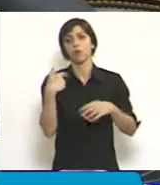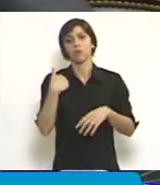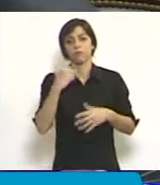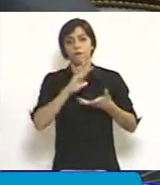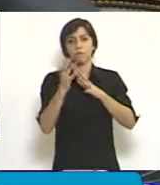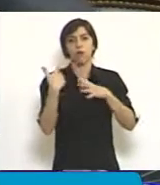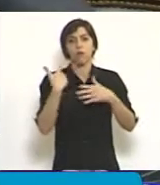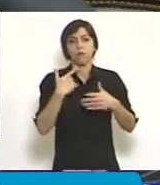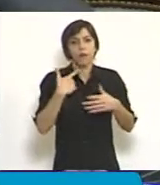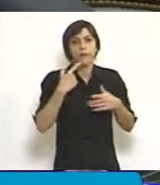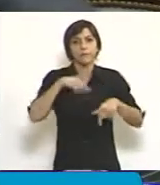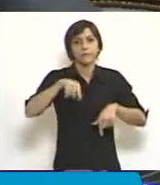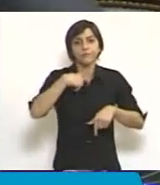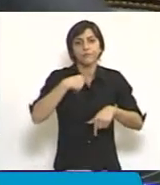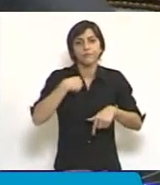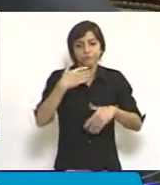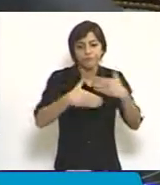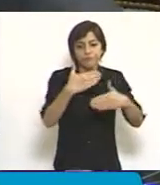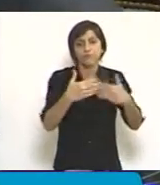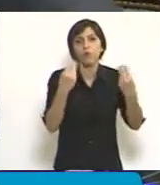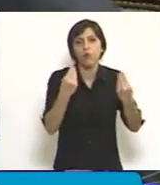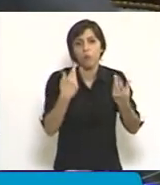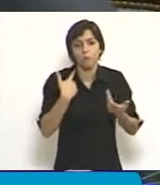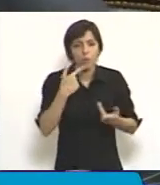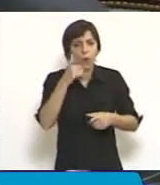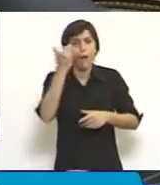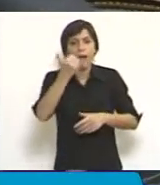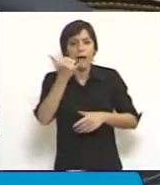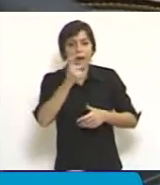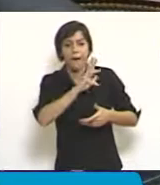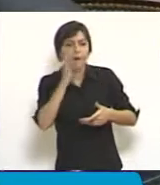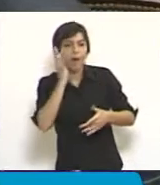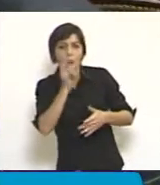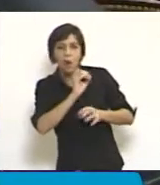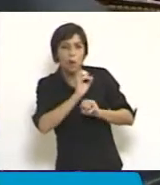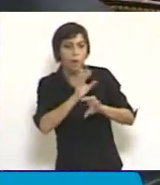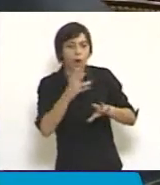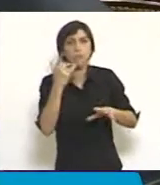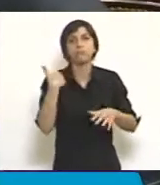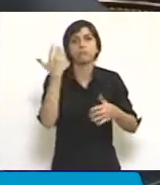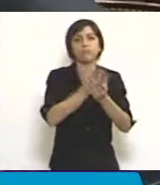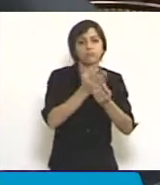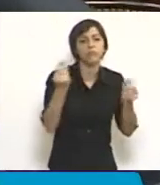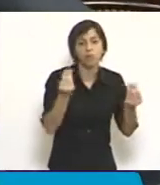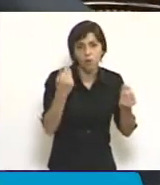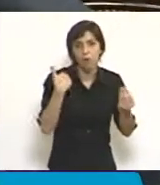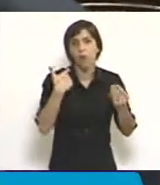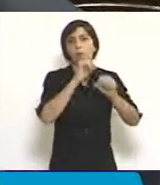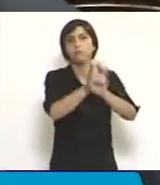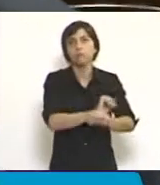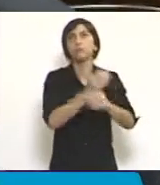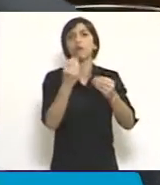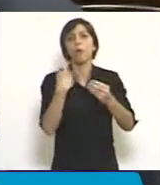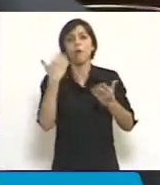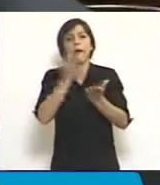perseguir al delito en forma efectiva, cómo establecemos un procedimiento penal que logre juzgar